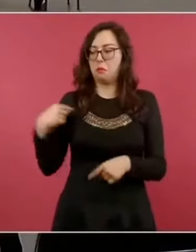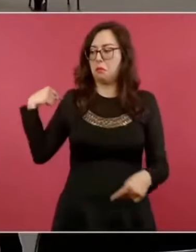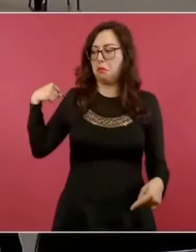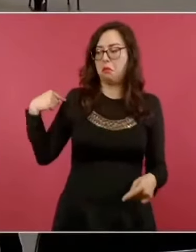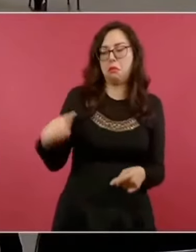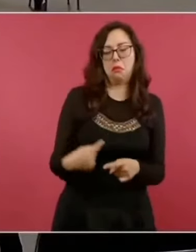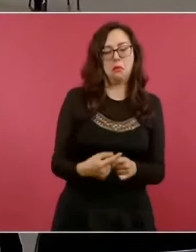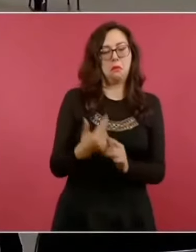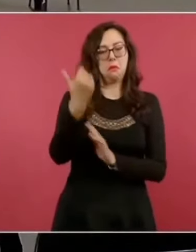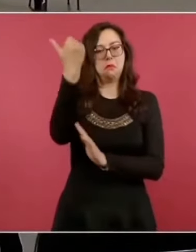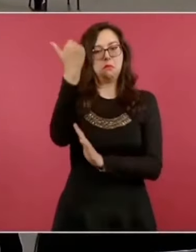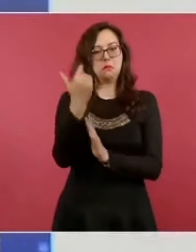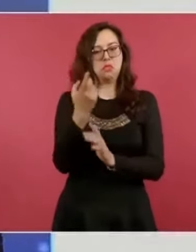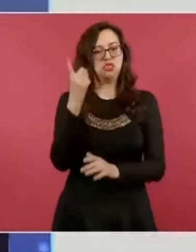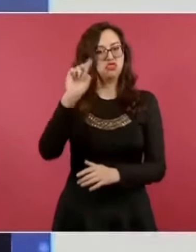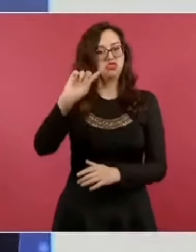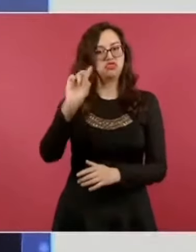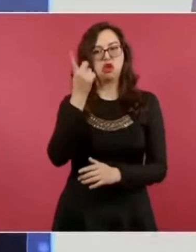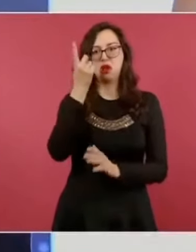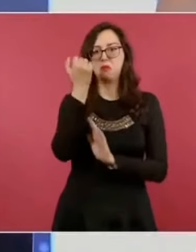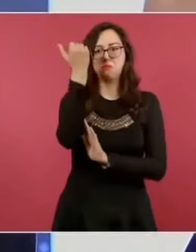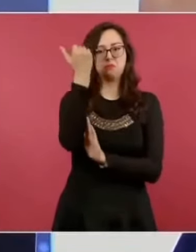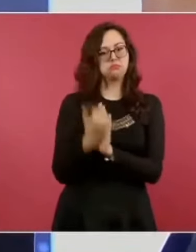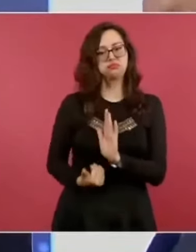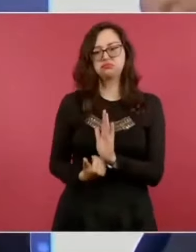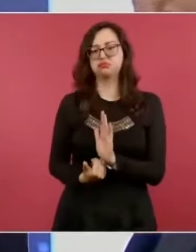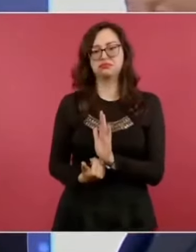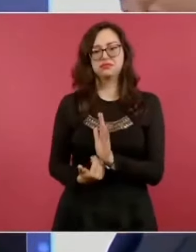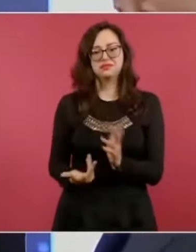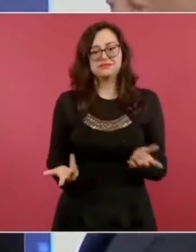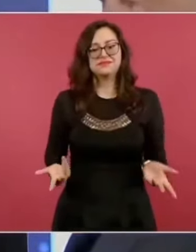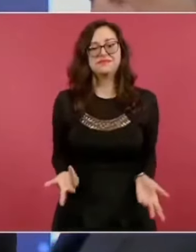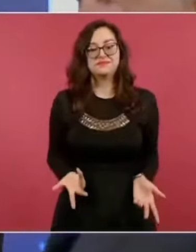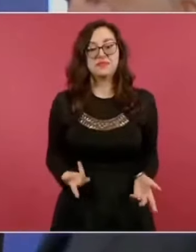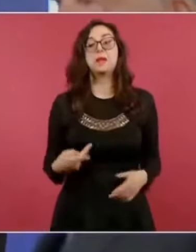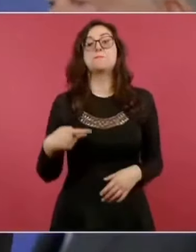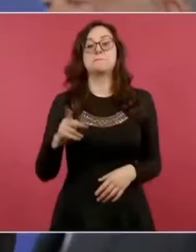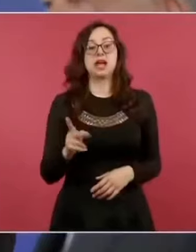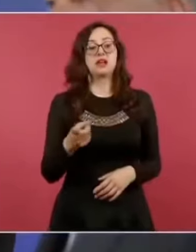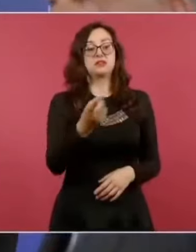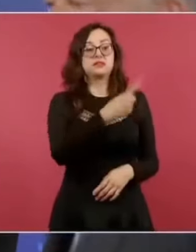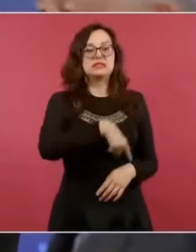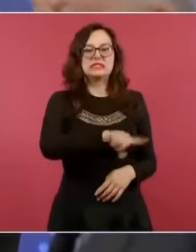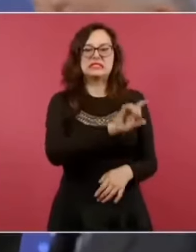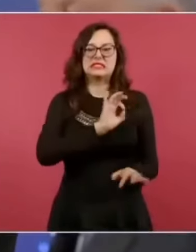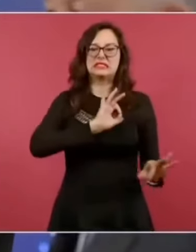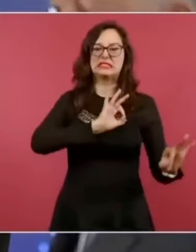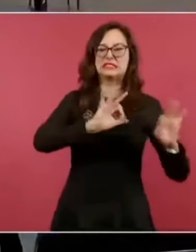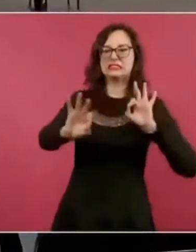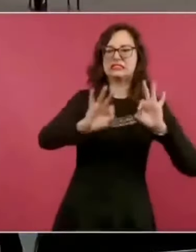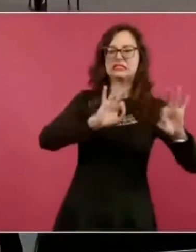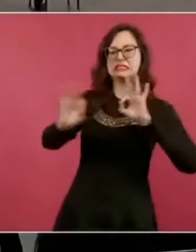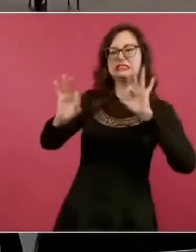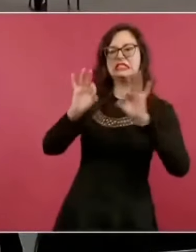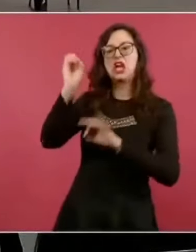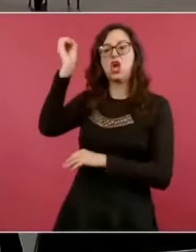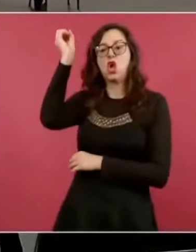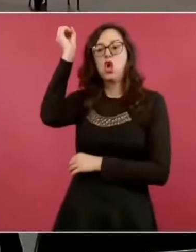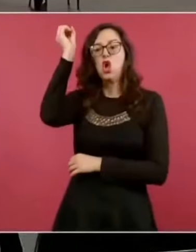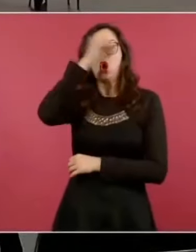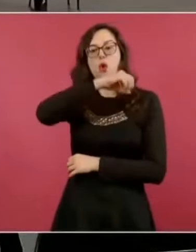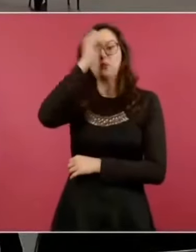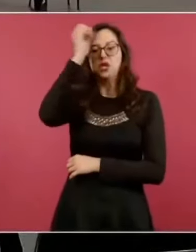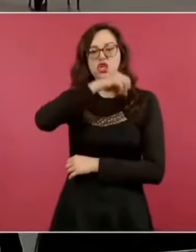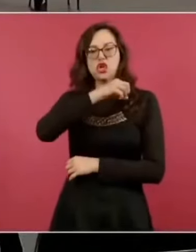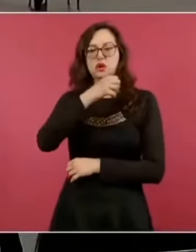Esto es solamente un ejemplo de cómo funcionan los comentarios editoriales de las noticias en radio y televisión